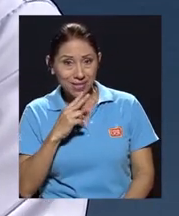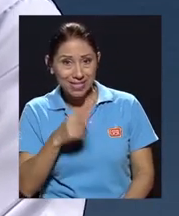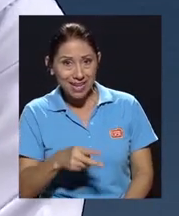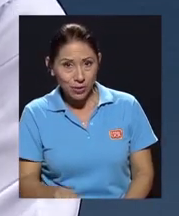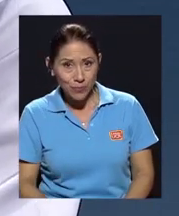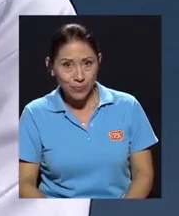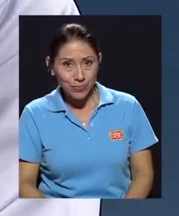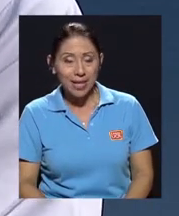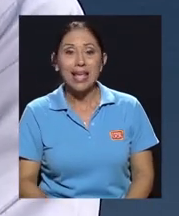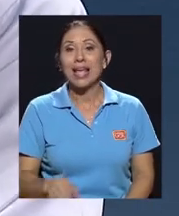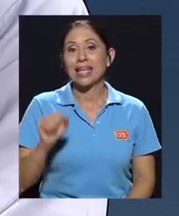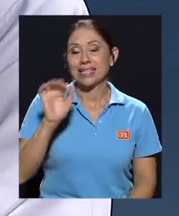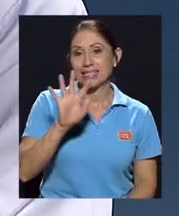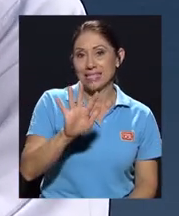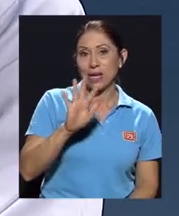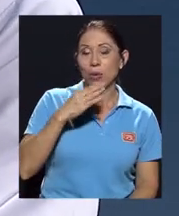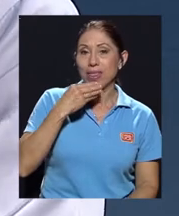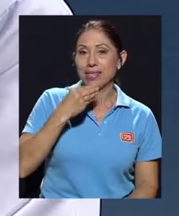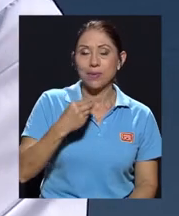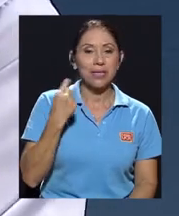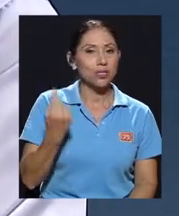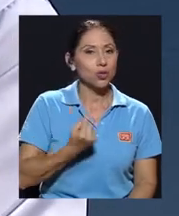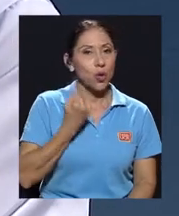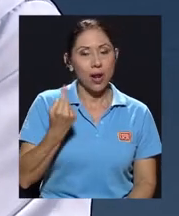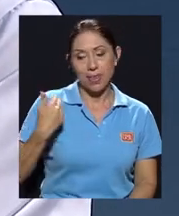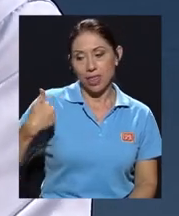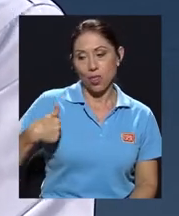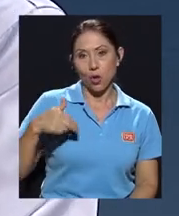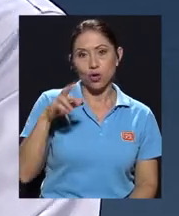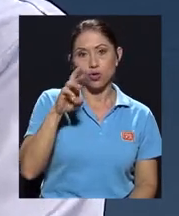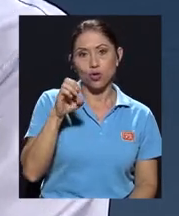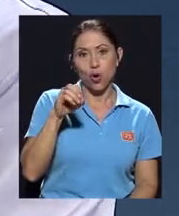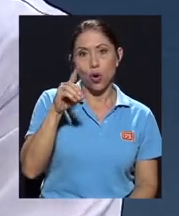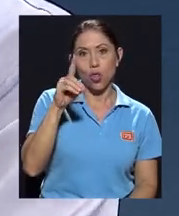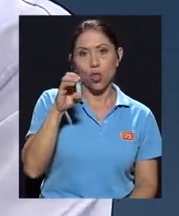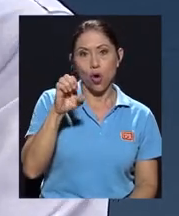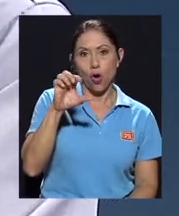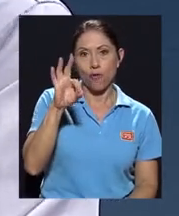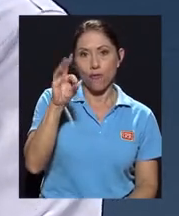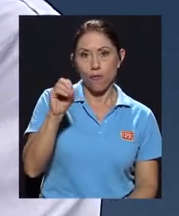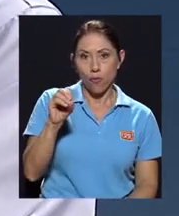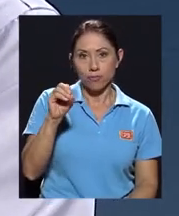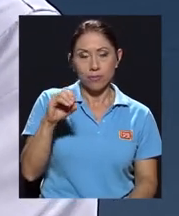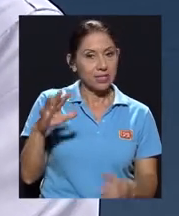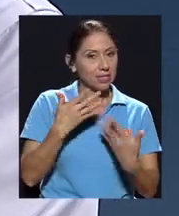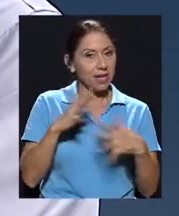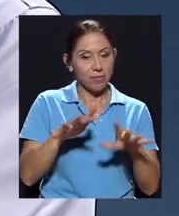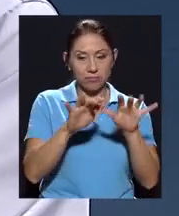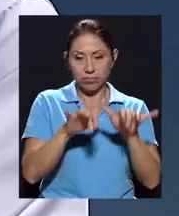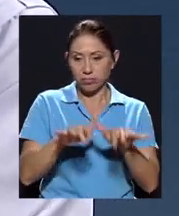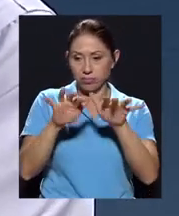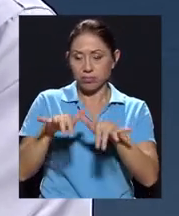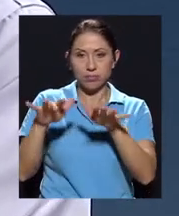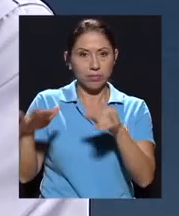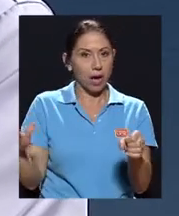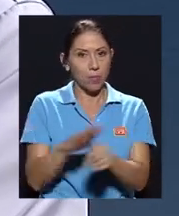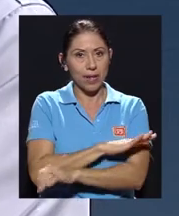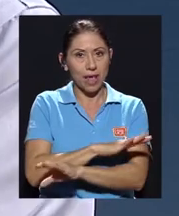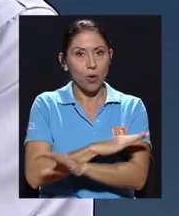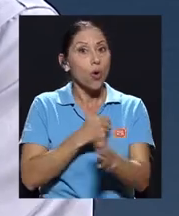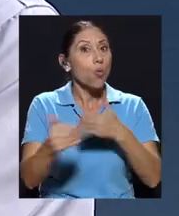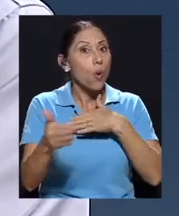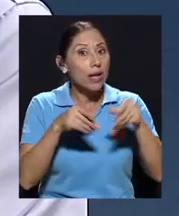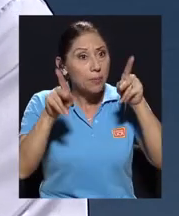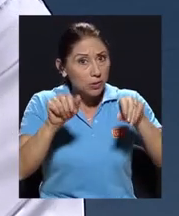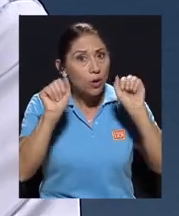Para 5 de diciembre, solamente don Rodolfo ha completado sus formularios. Las otras personas ya... Y de hecho, cualquier ciudadano tiene acceso a las declaraciones.